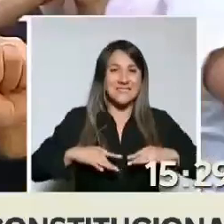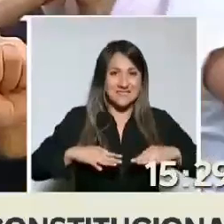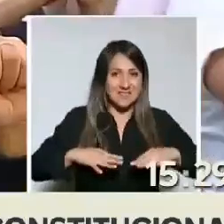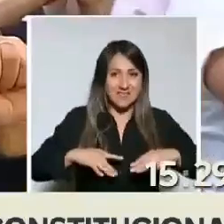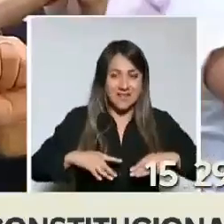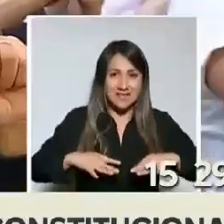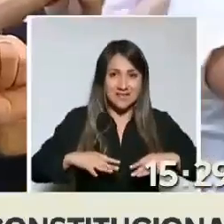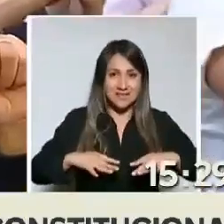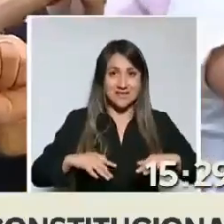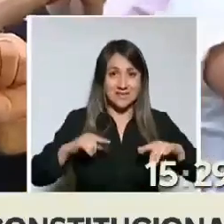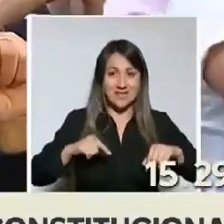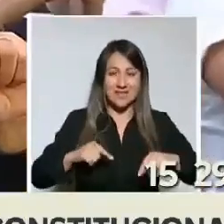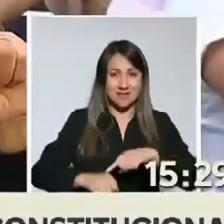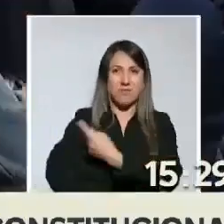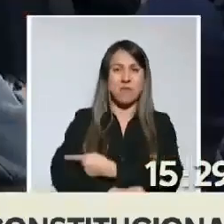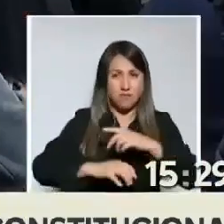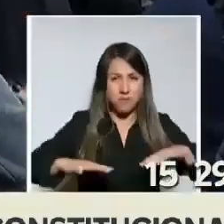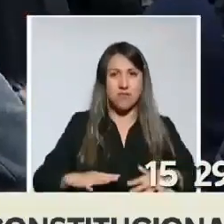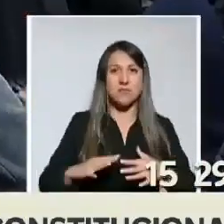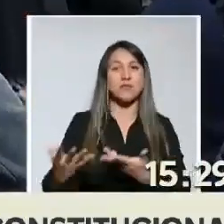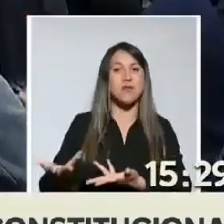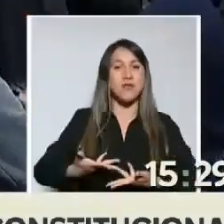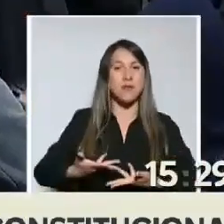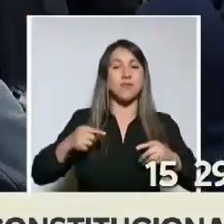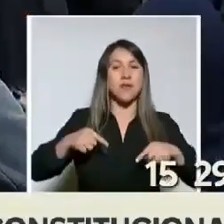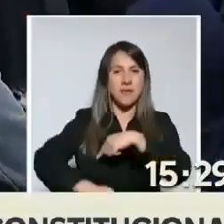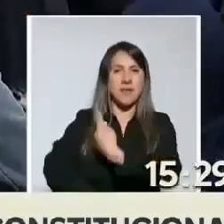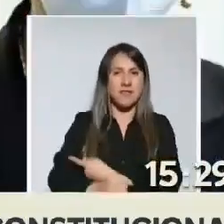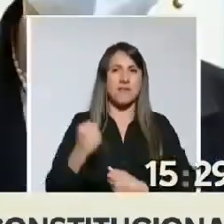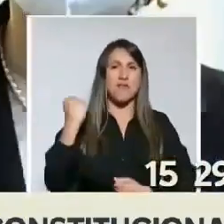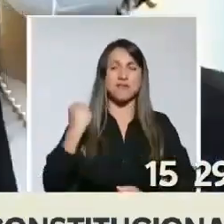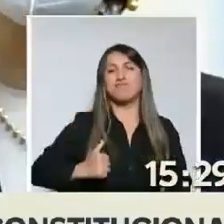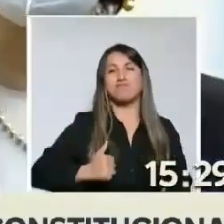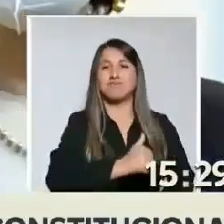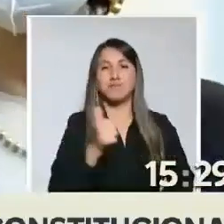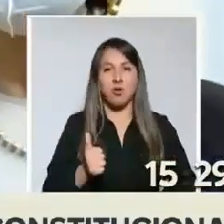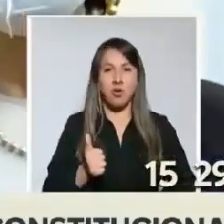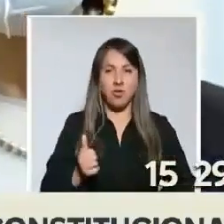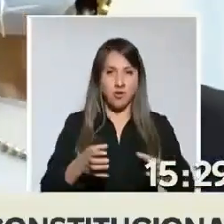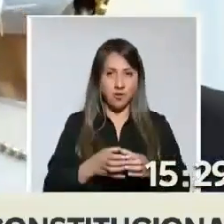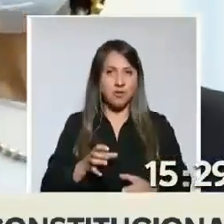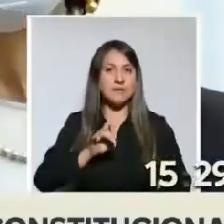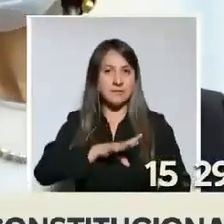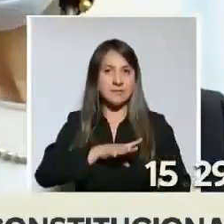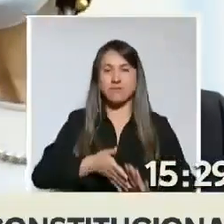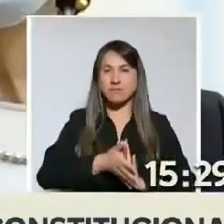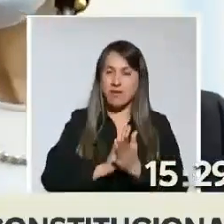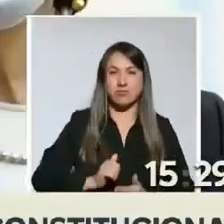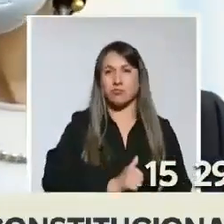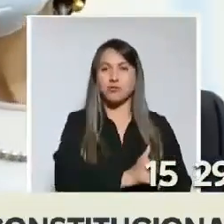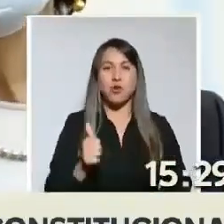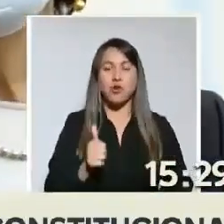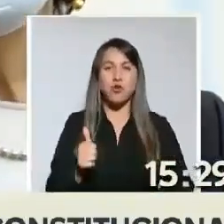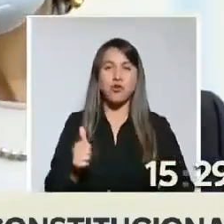fuerza que nos dan, pero esta fuerza es para todo el pueblo de Chile, para todos los